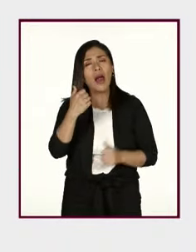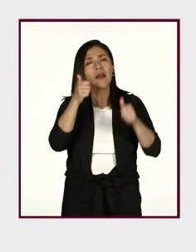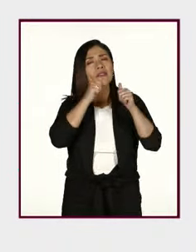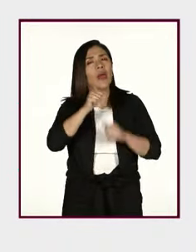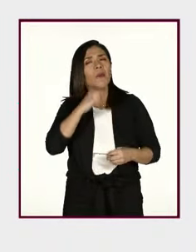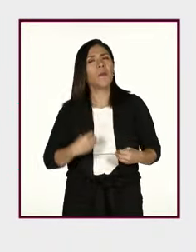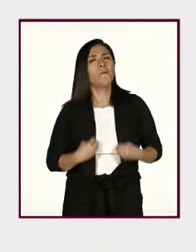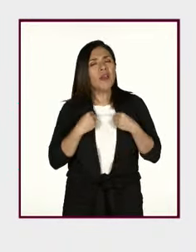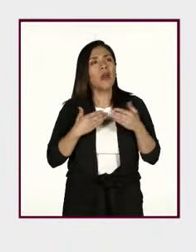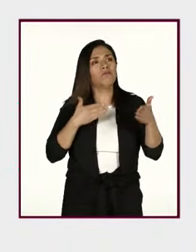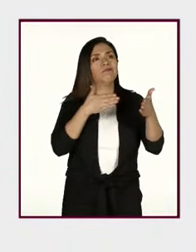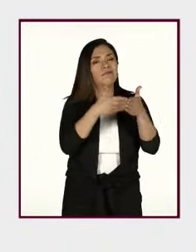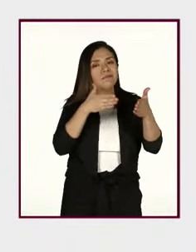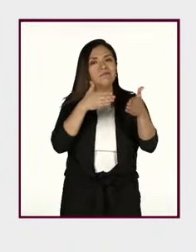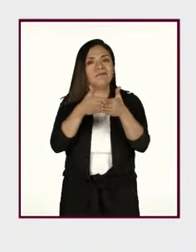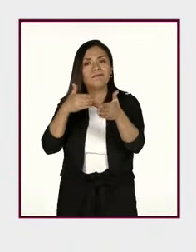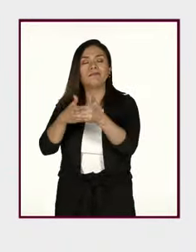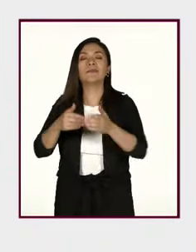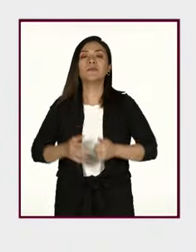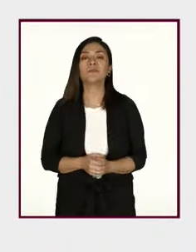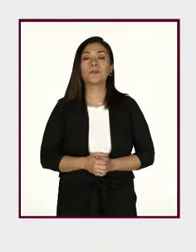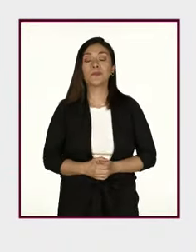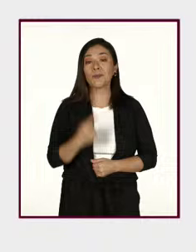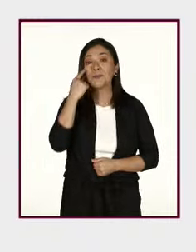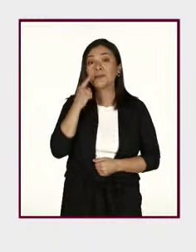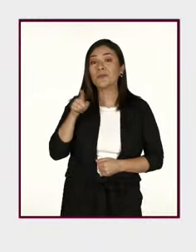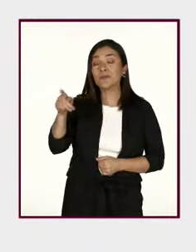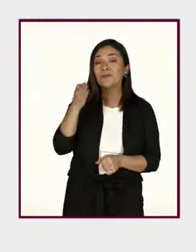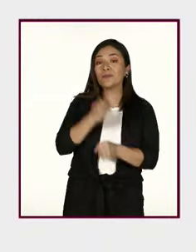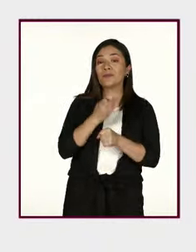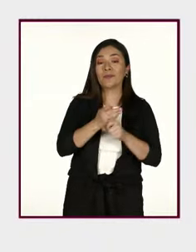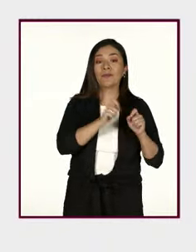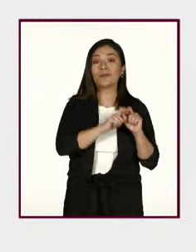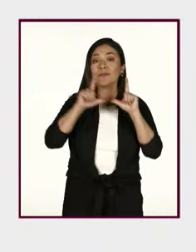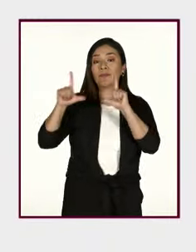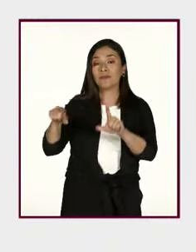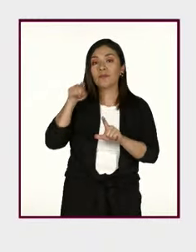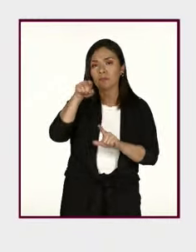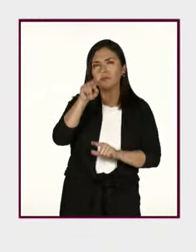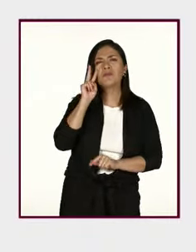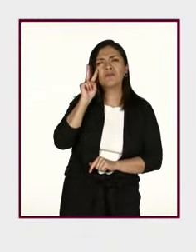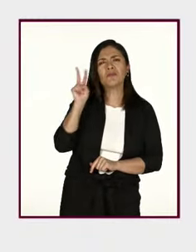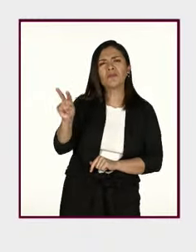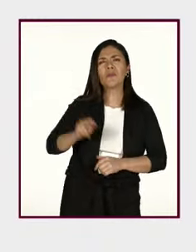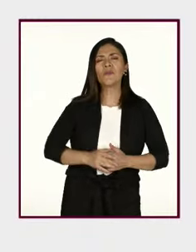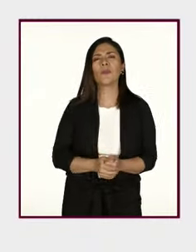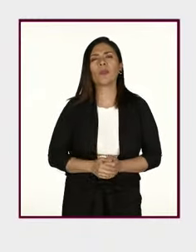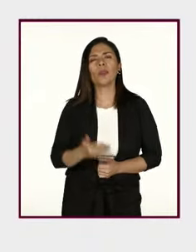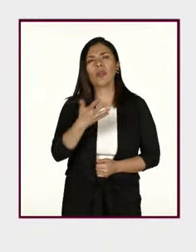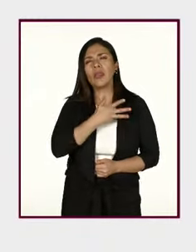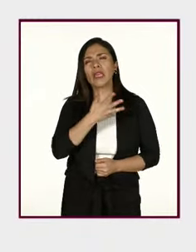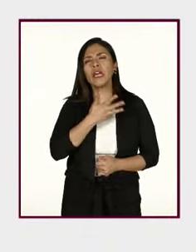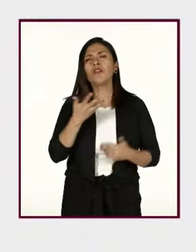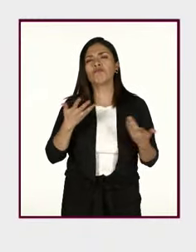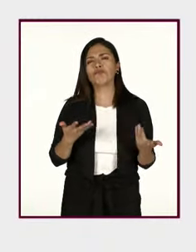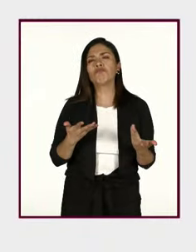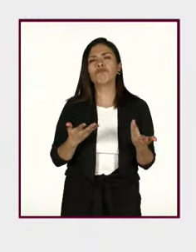a lo largo de su vida. En la diapositiva que ustedes tienen en pantalla podrán ver algunas